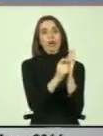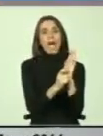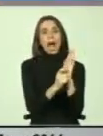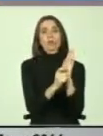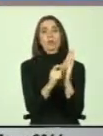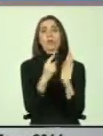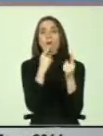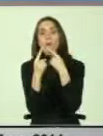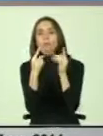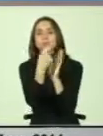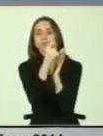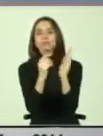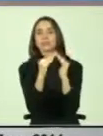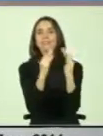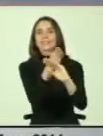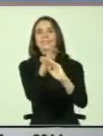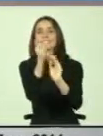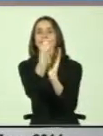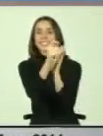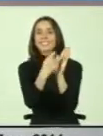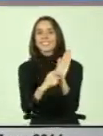del censo del 2002.